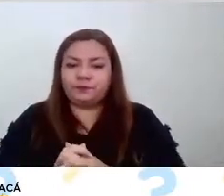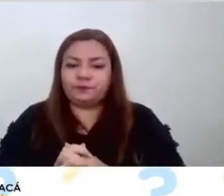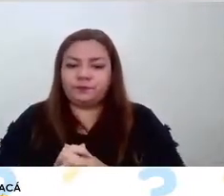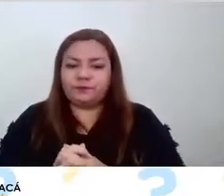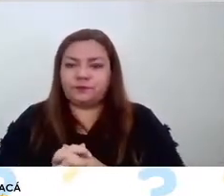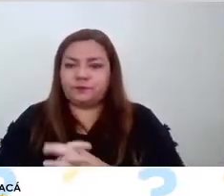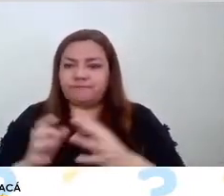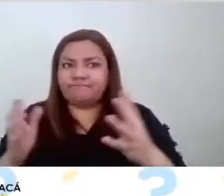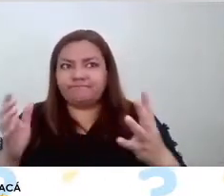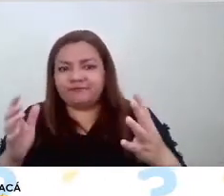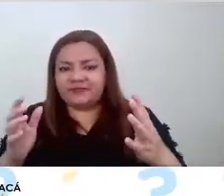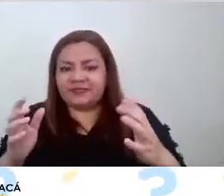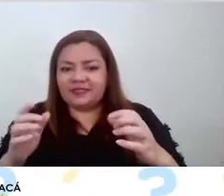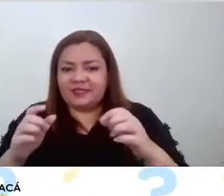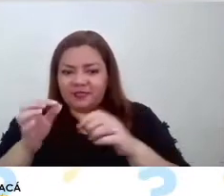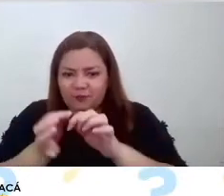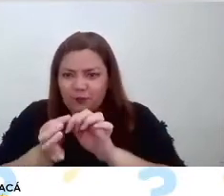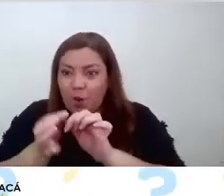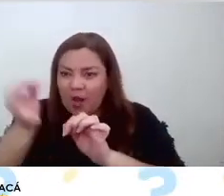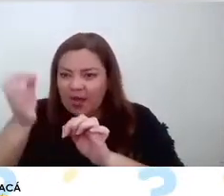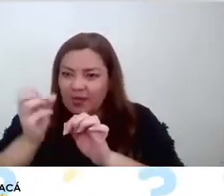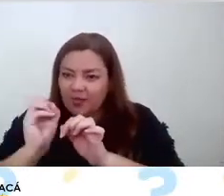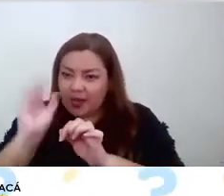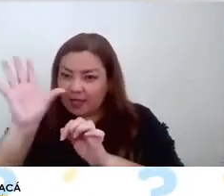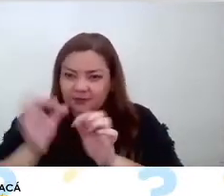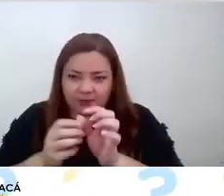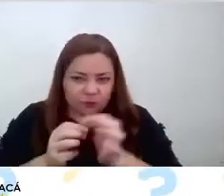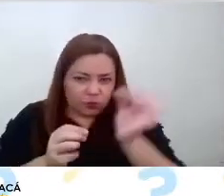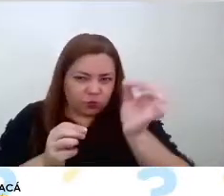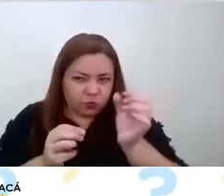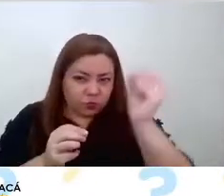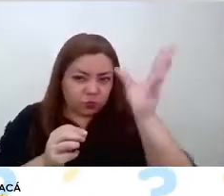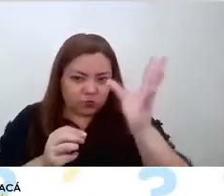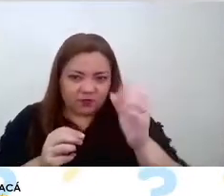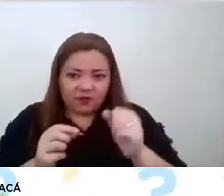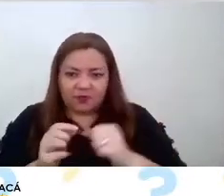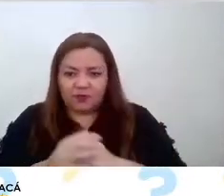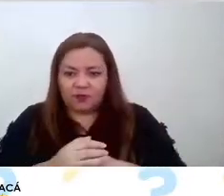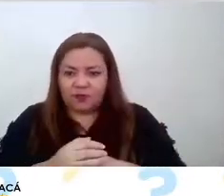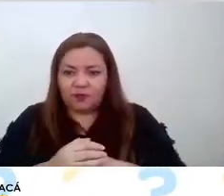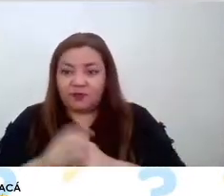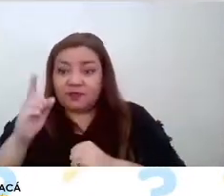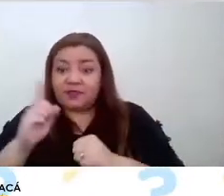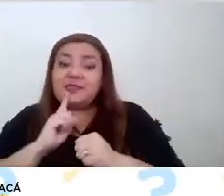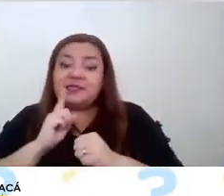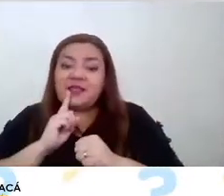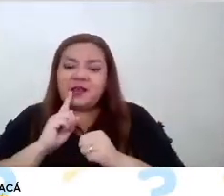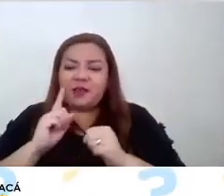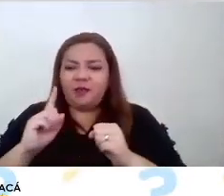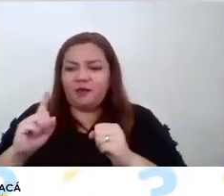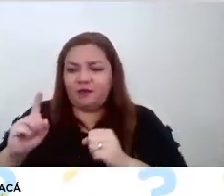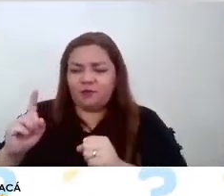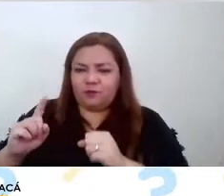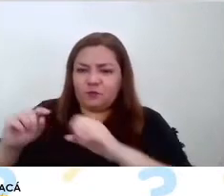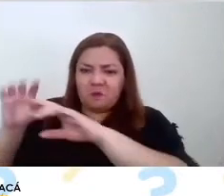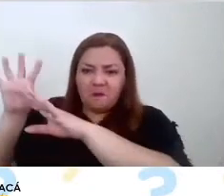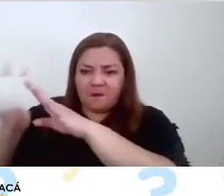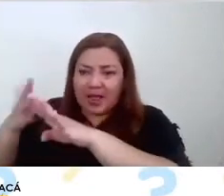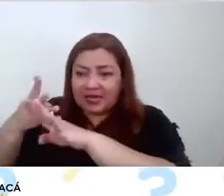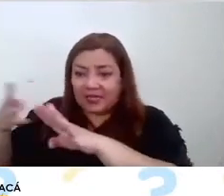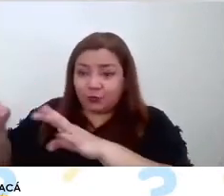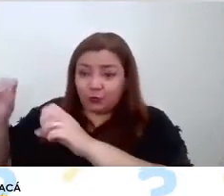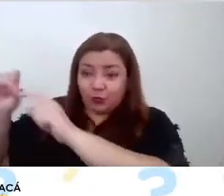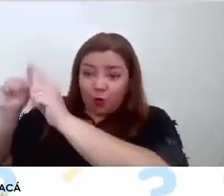esto láser funcionando o sea tiene un panel solar sus baterías para que esto pueda